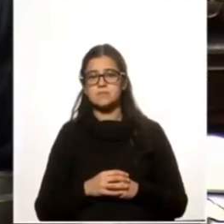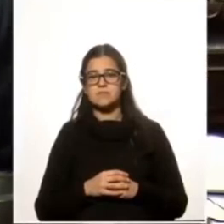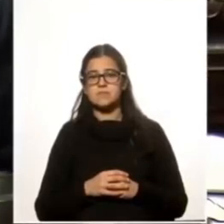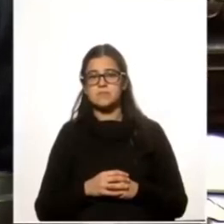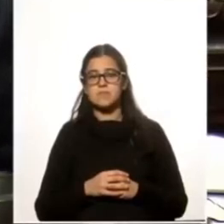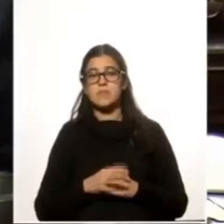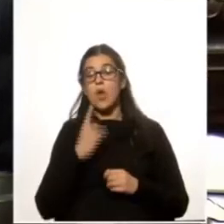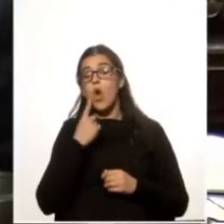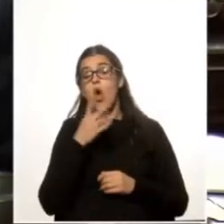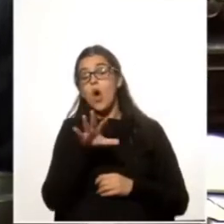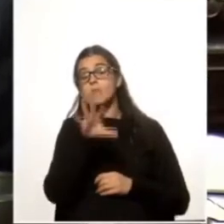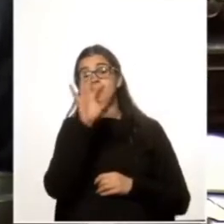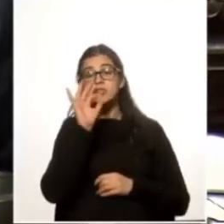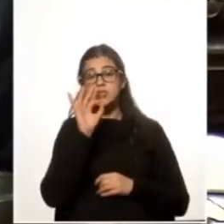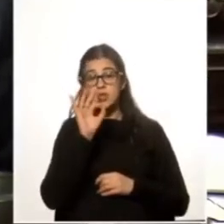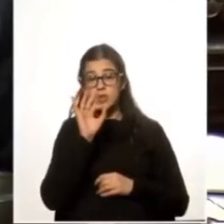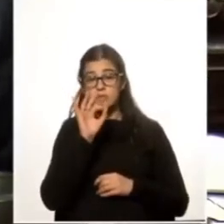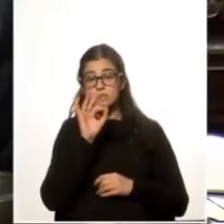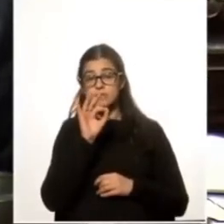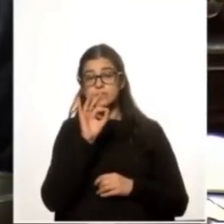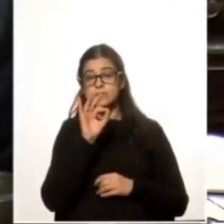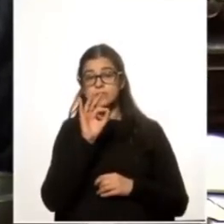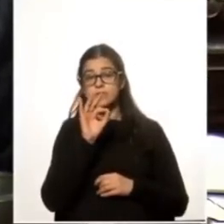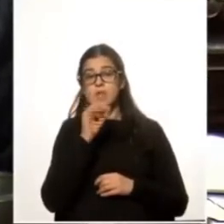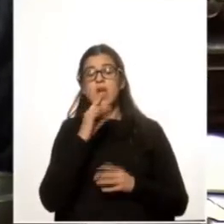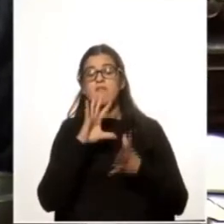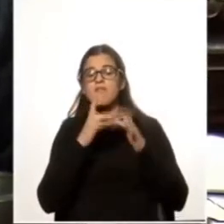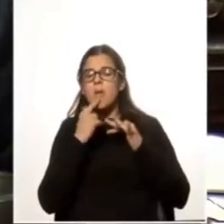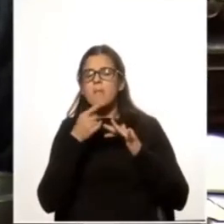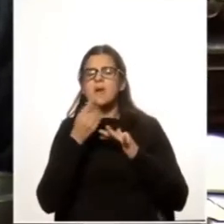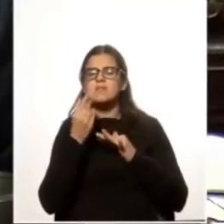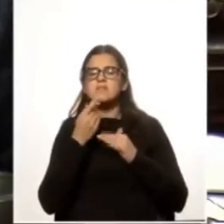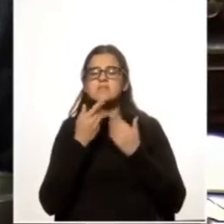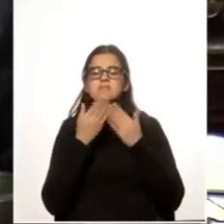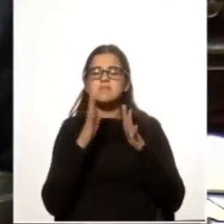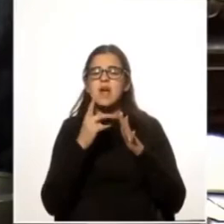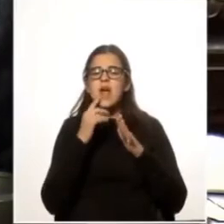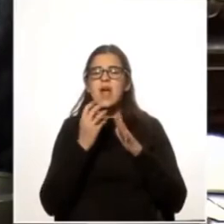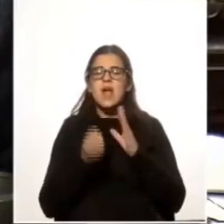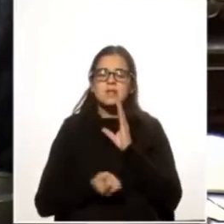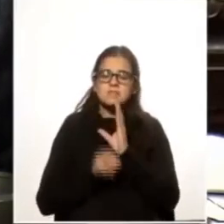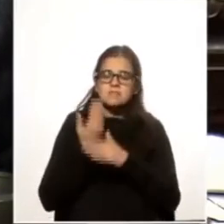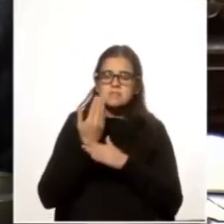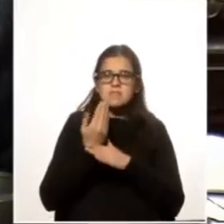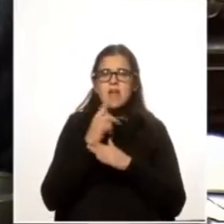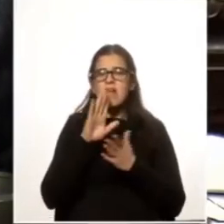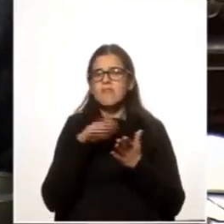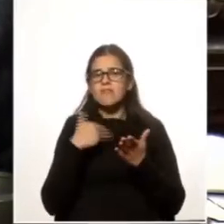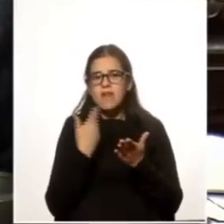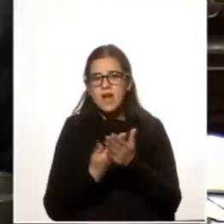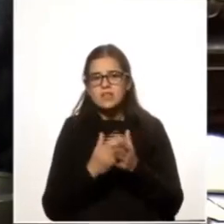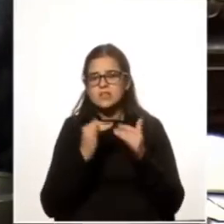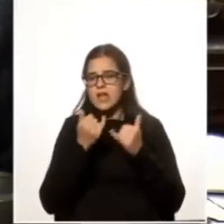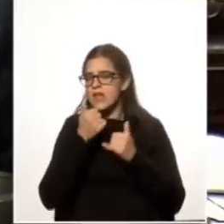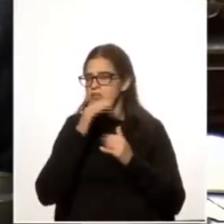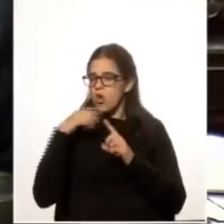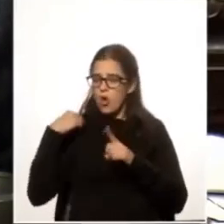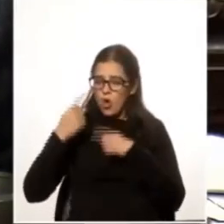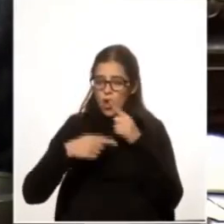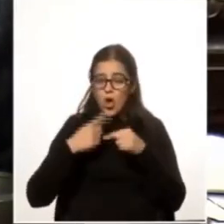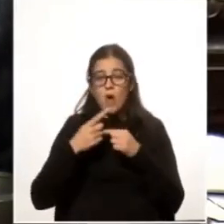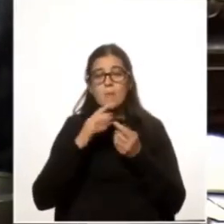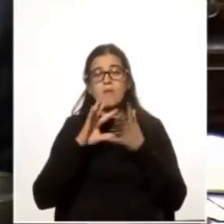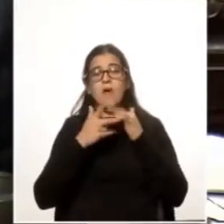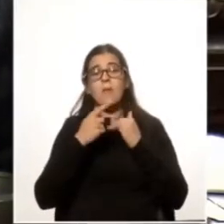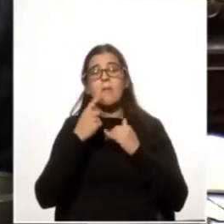Una opción de élite fundada en el vanguardismo fracasado históricamente, miope